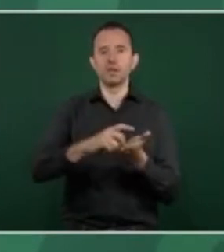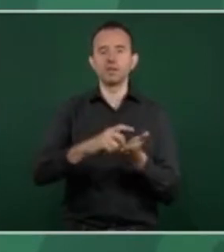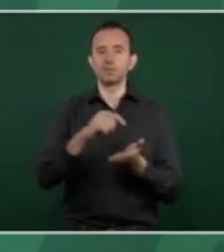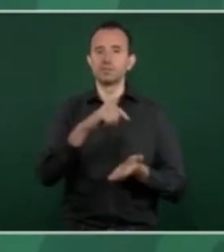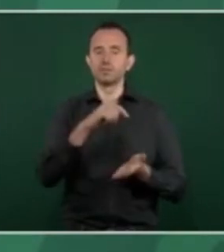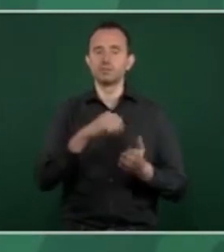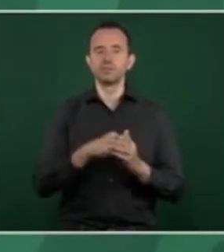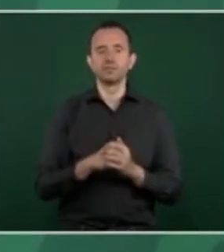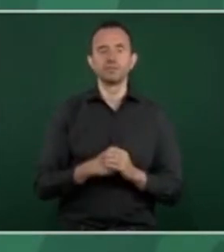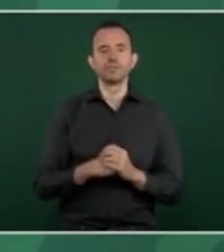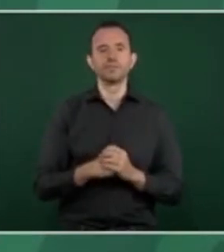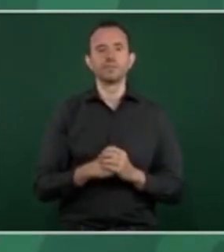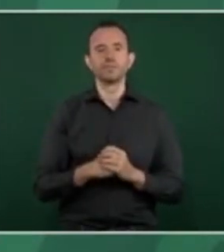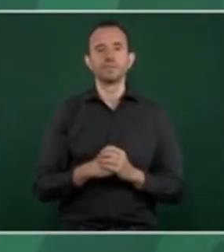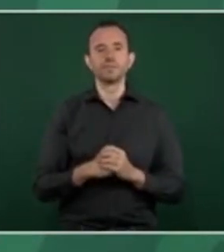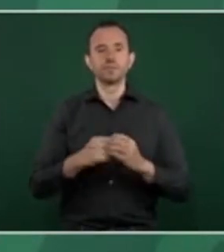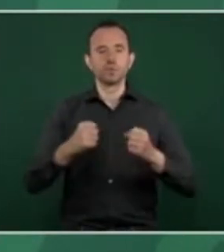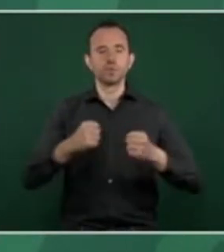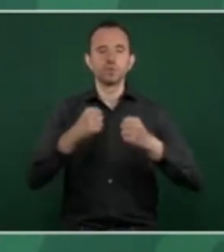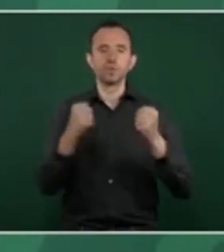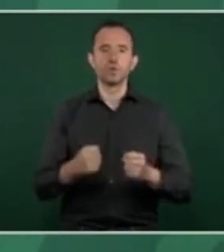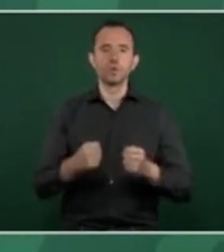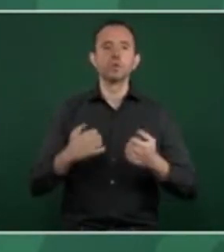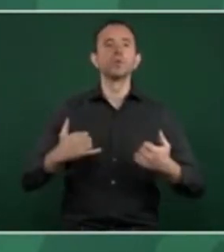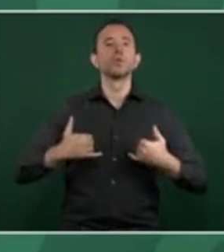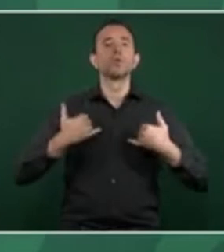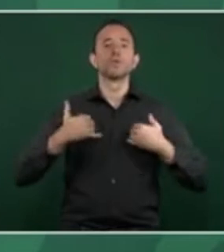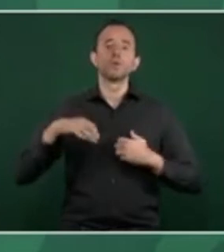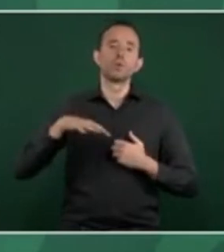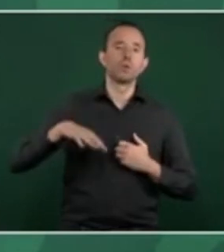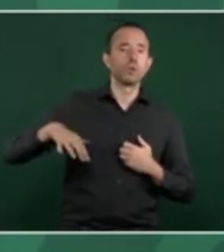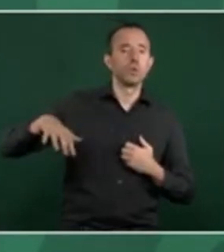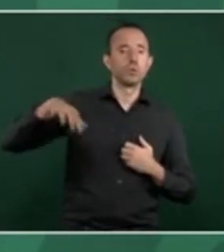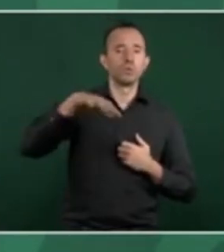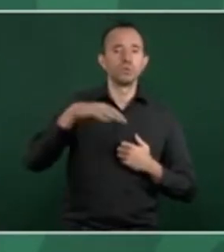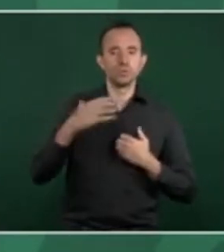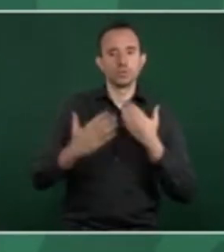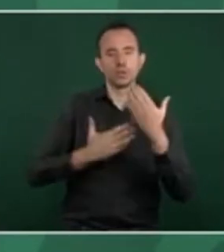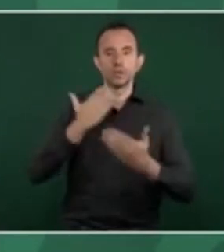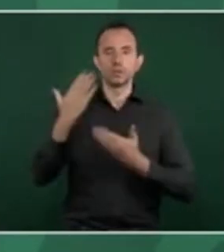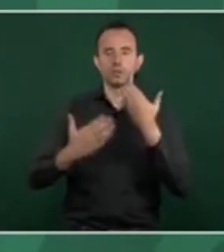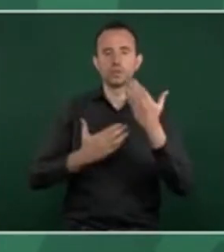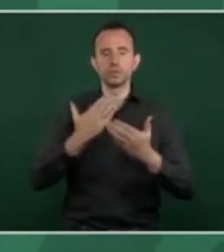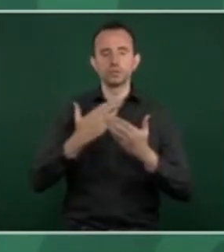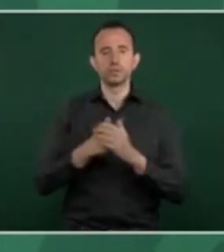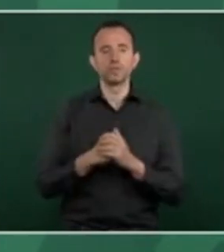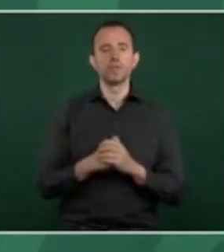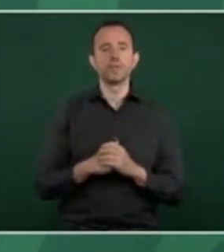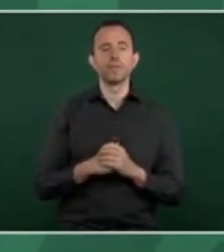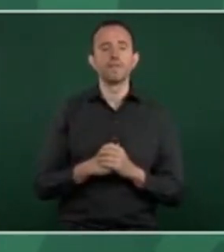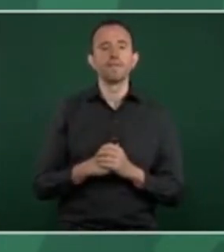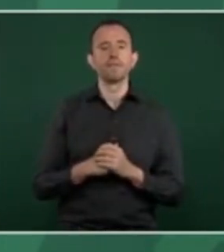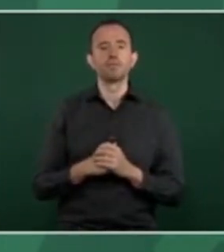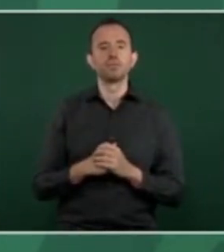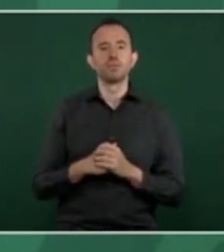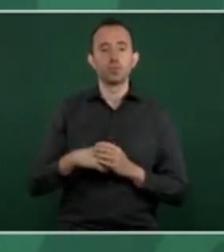Garantizar que todos los jóvenes puedan estudiar, que tengan todos derecho